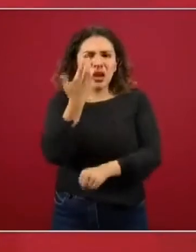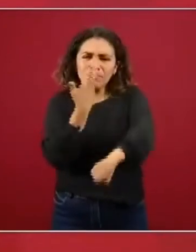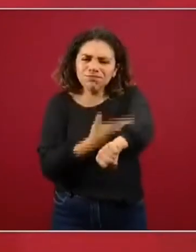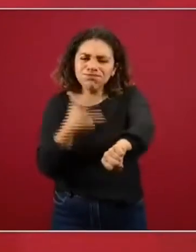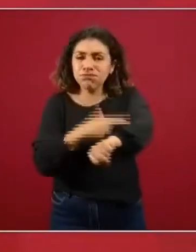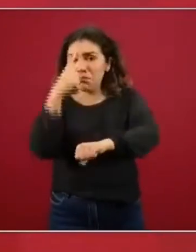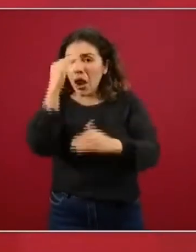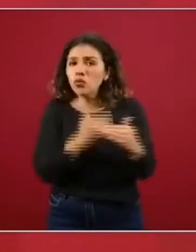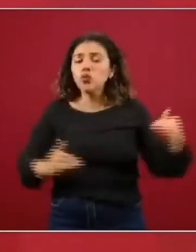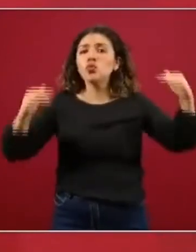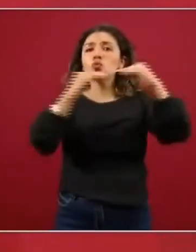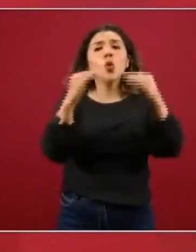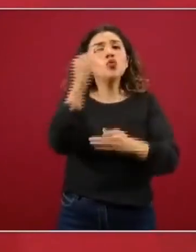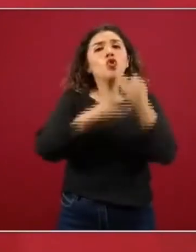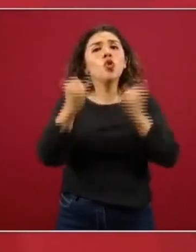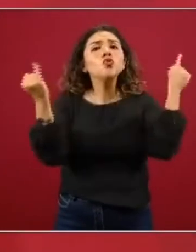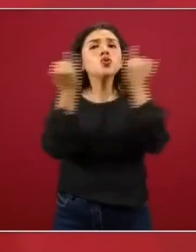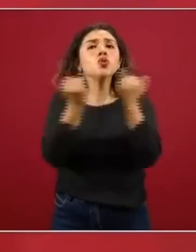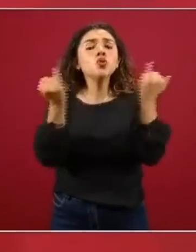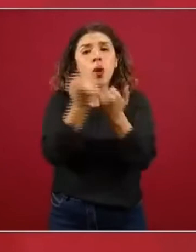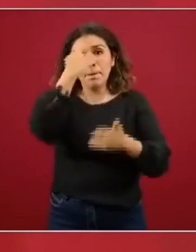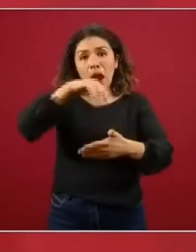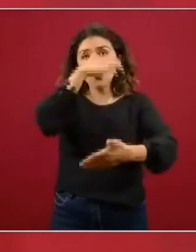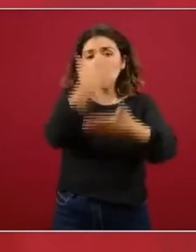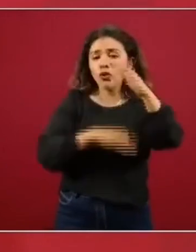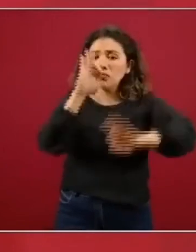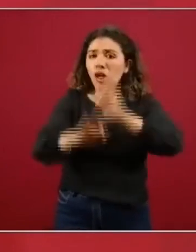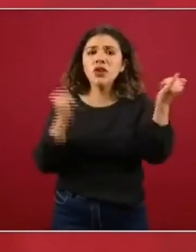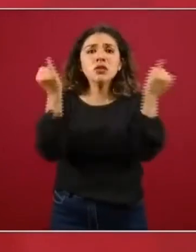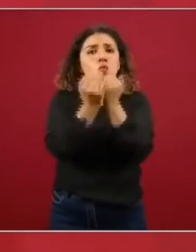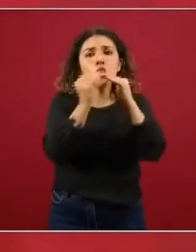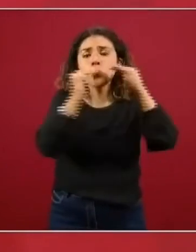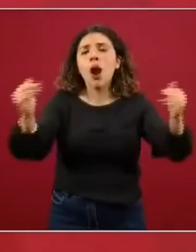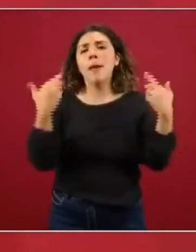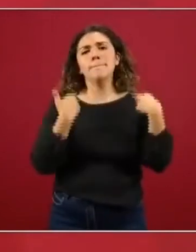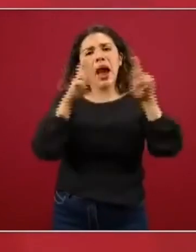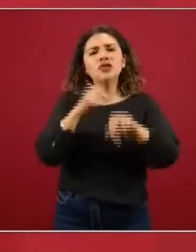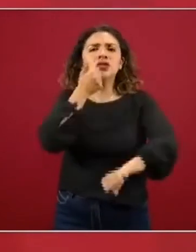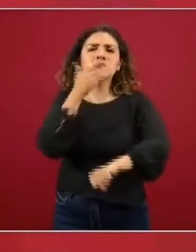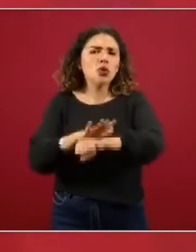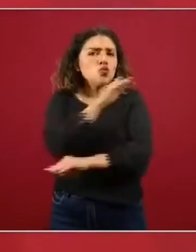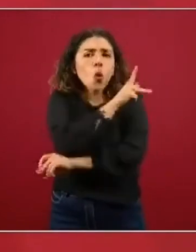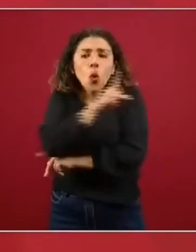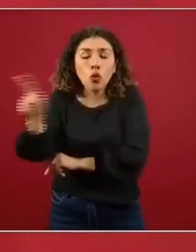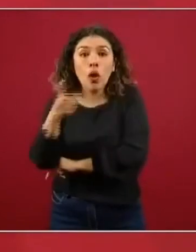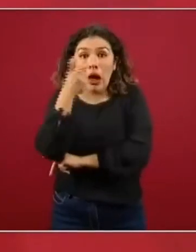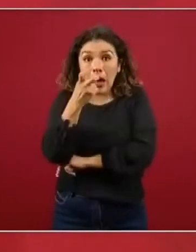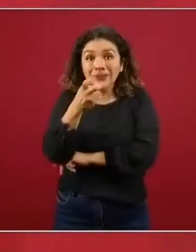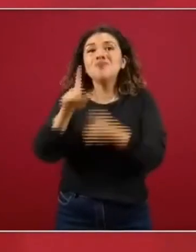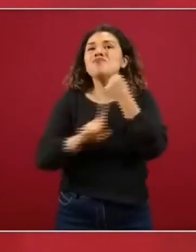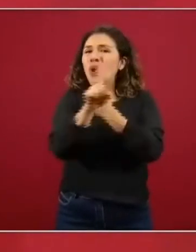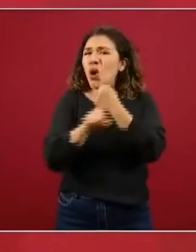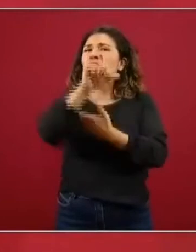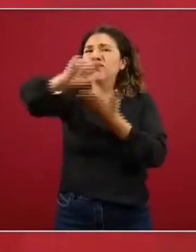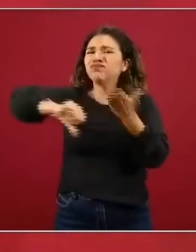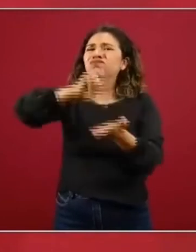el tratamiento laboral de todos los profesores y todos los administrativos finalmente tenemos esto como un problema